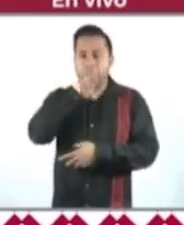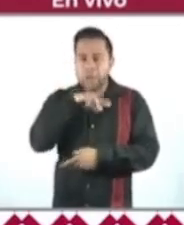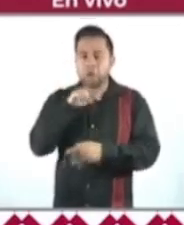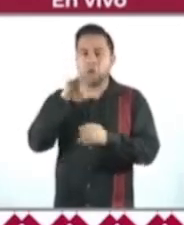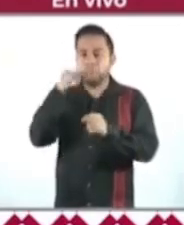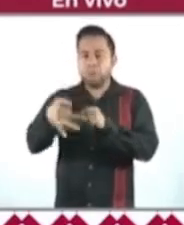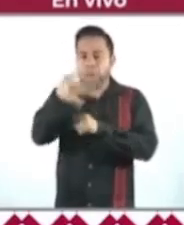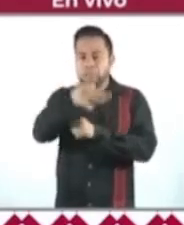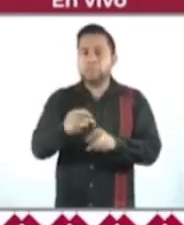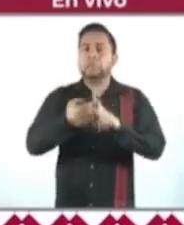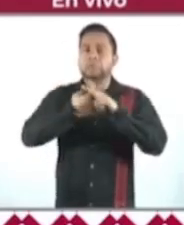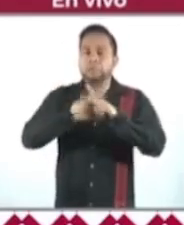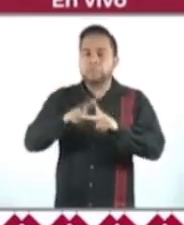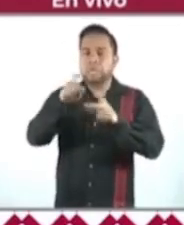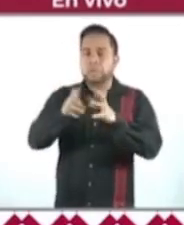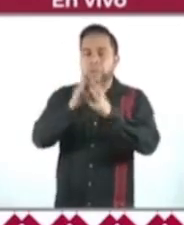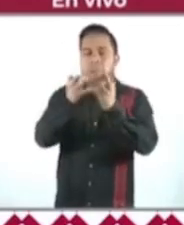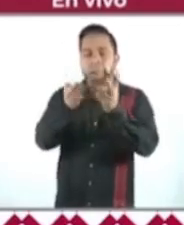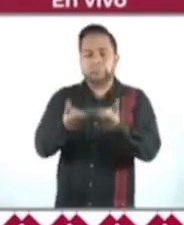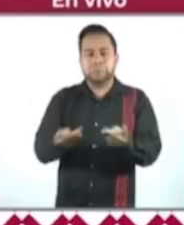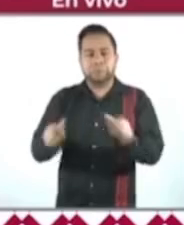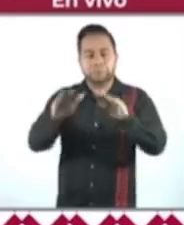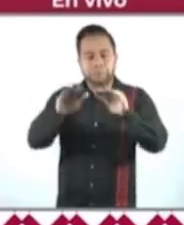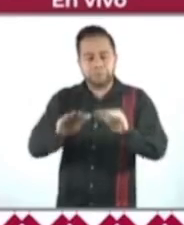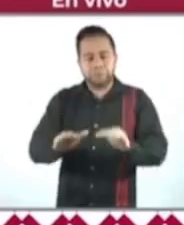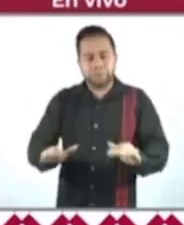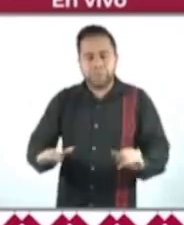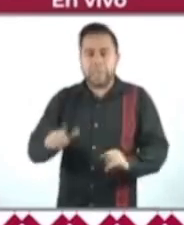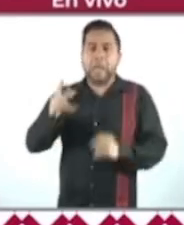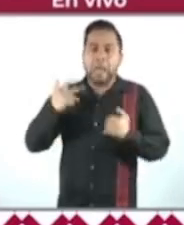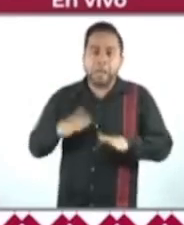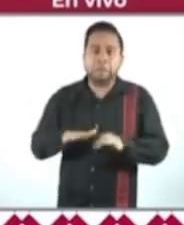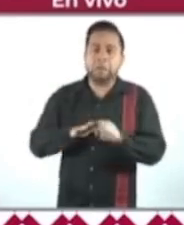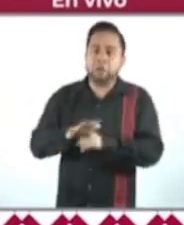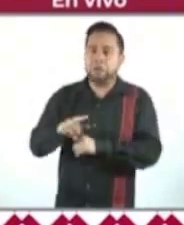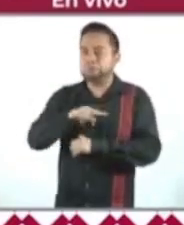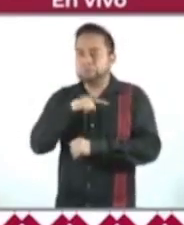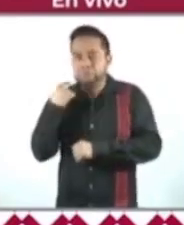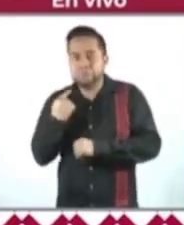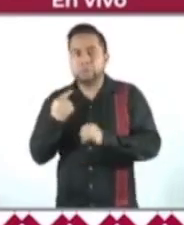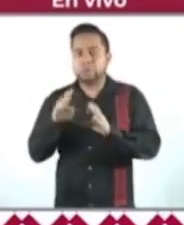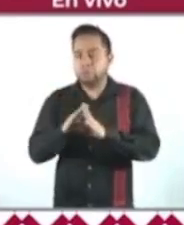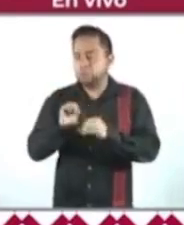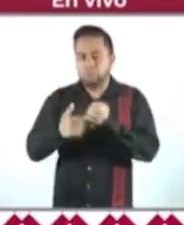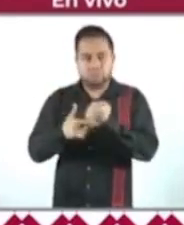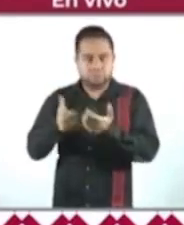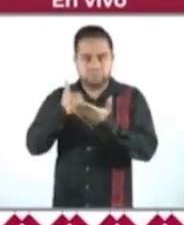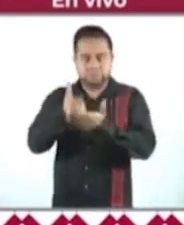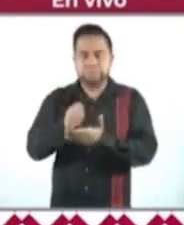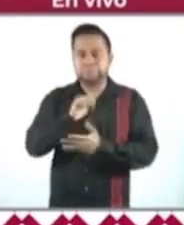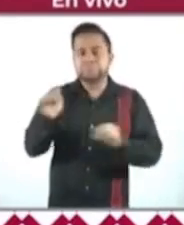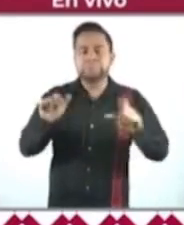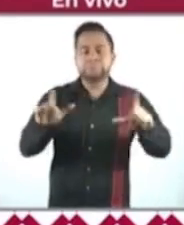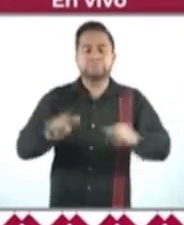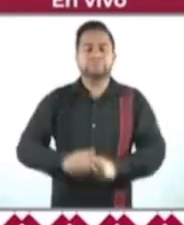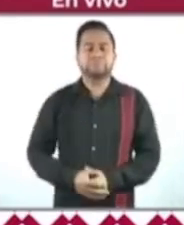plátano ya está empezando a drenar el agua y vamos a ver cuáles son las afectaciones y cómo hemos de apoyar. Adelante.